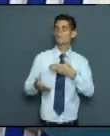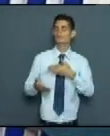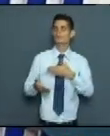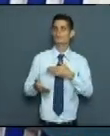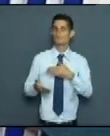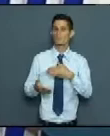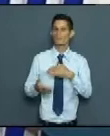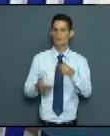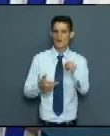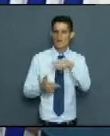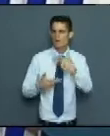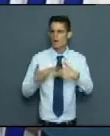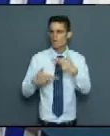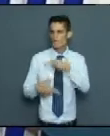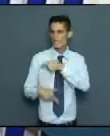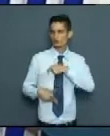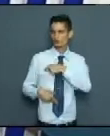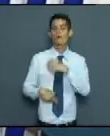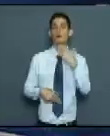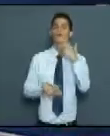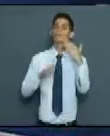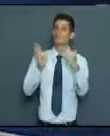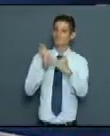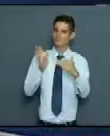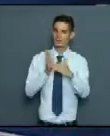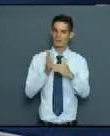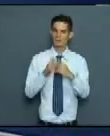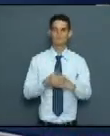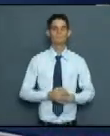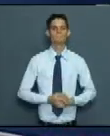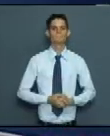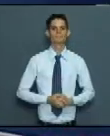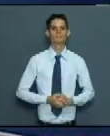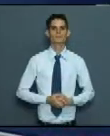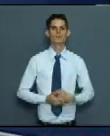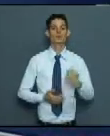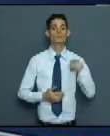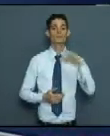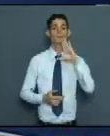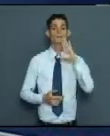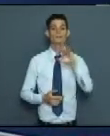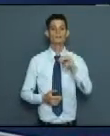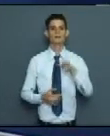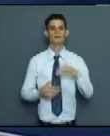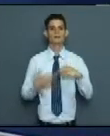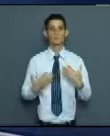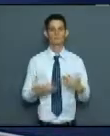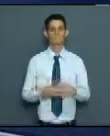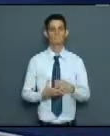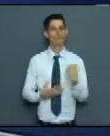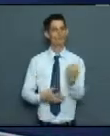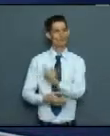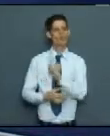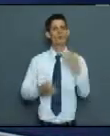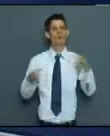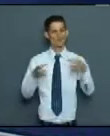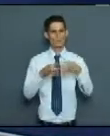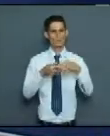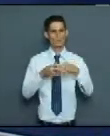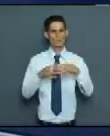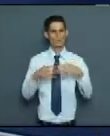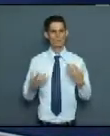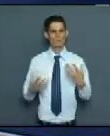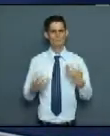¿Qué han hecho desde su dirección? Buenas tardes de nuevo, nuevamente. Decirle que nosotros como parte del grupo de enfrentamiento